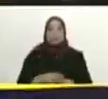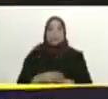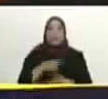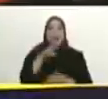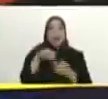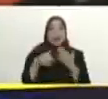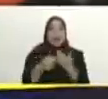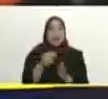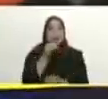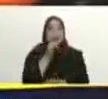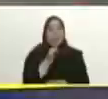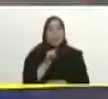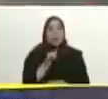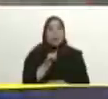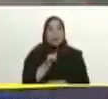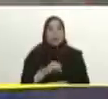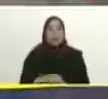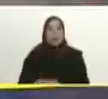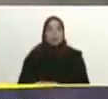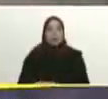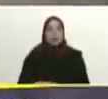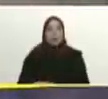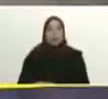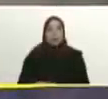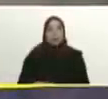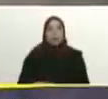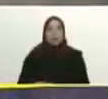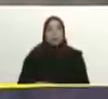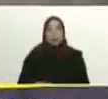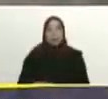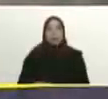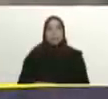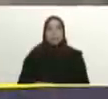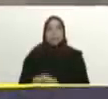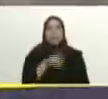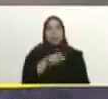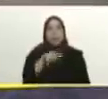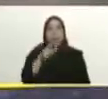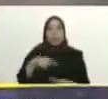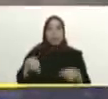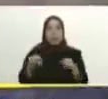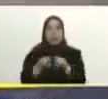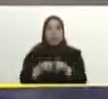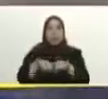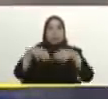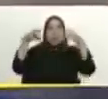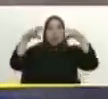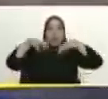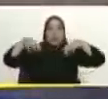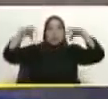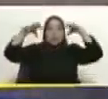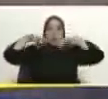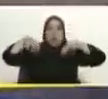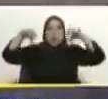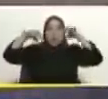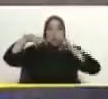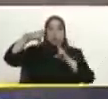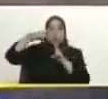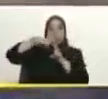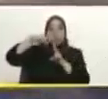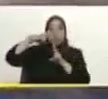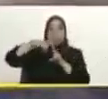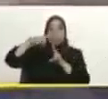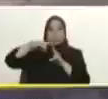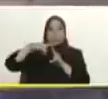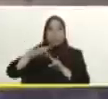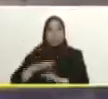una semana tenemos 12 familias disponibles el resto presidente le sugerimos que vayamos a adquirirlas por